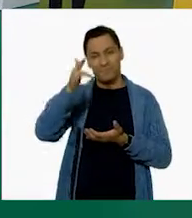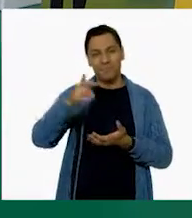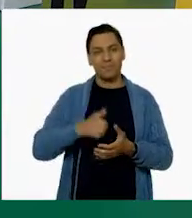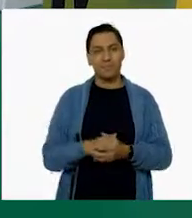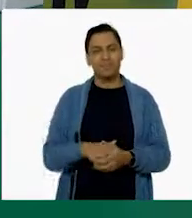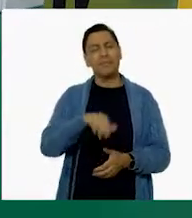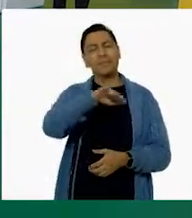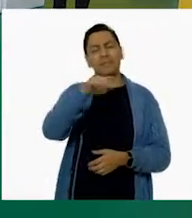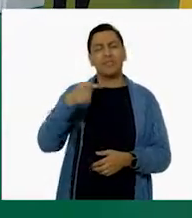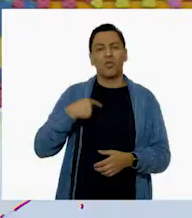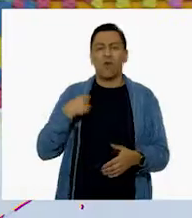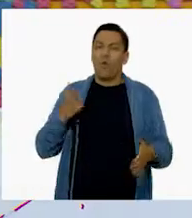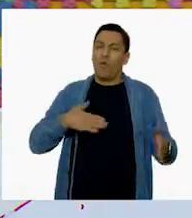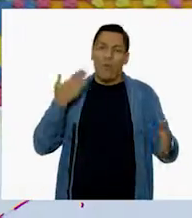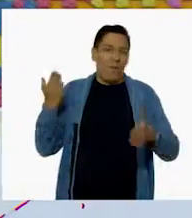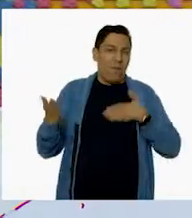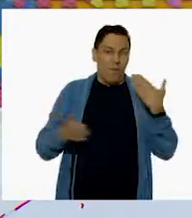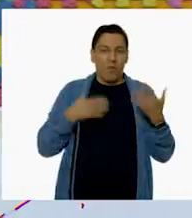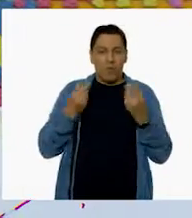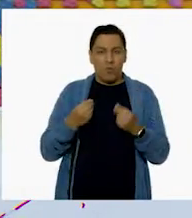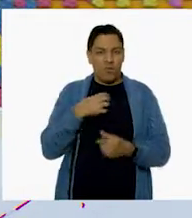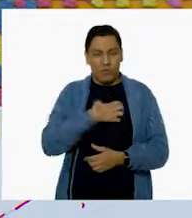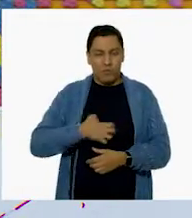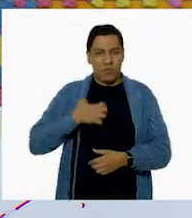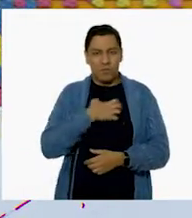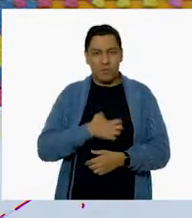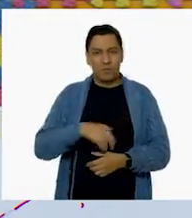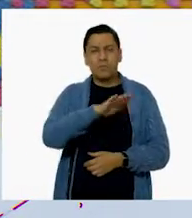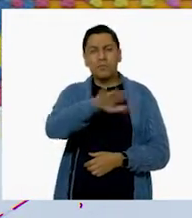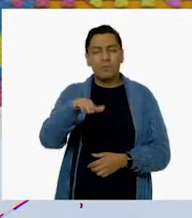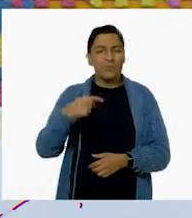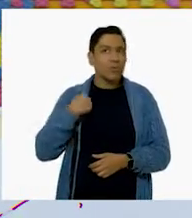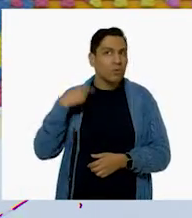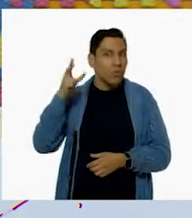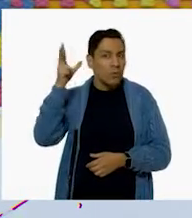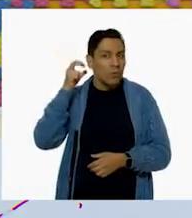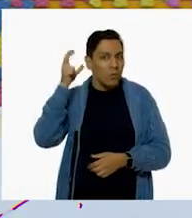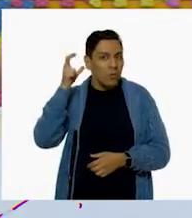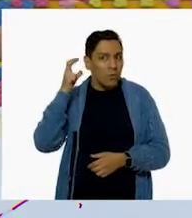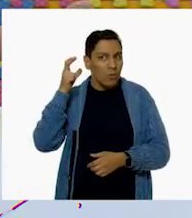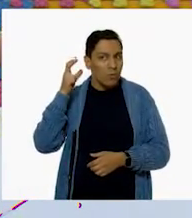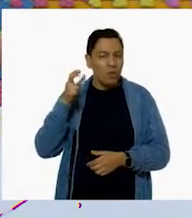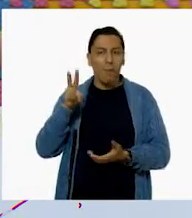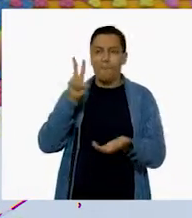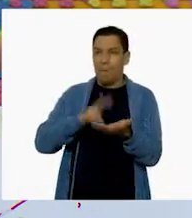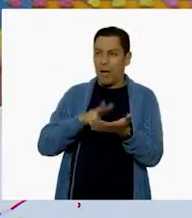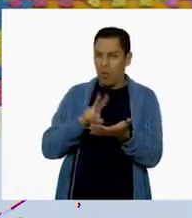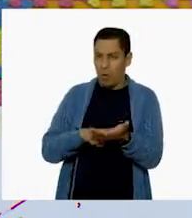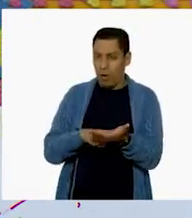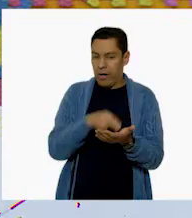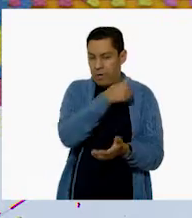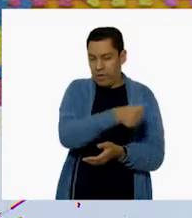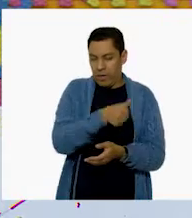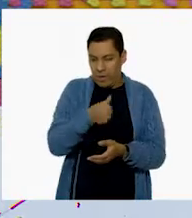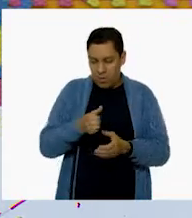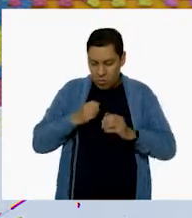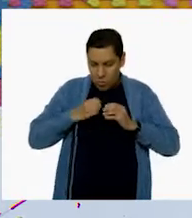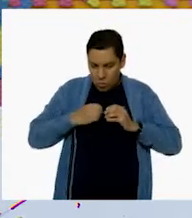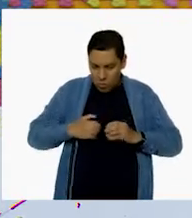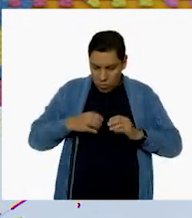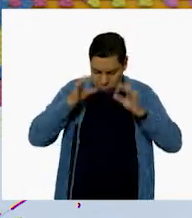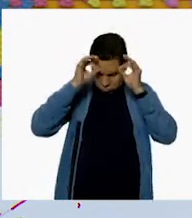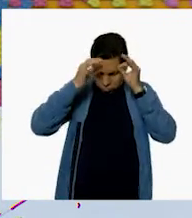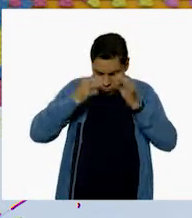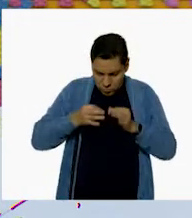Es que me da mucha alegría estar aquí. Oigan, escuché que hay que valorarnos y cuidarnos. Así